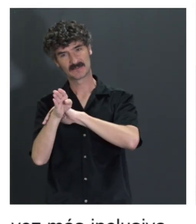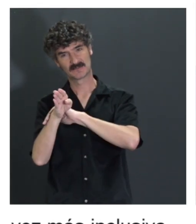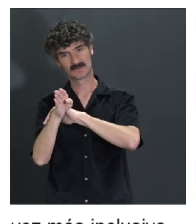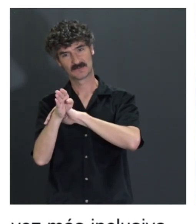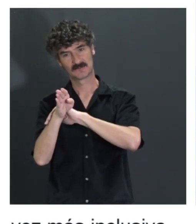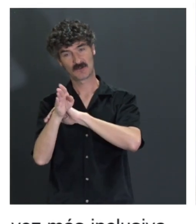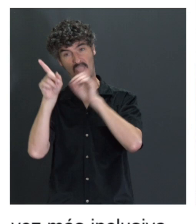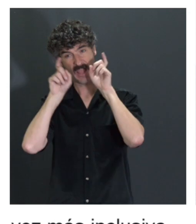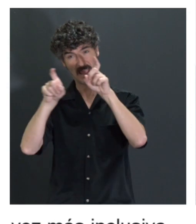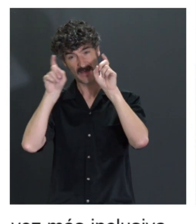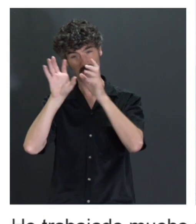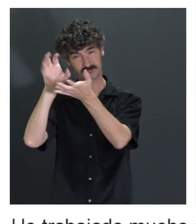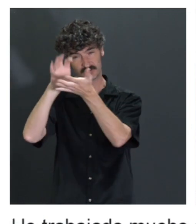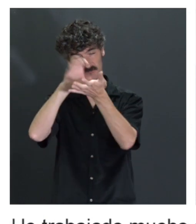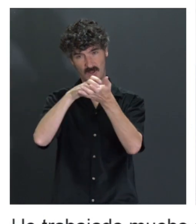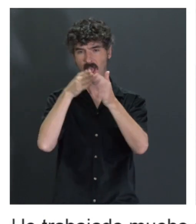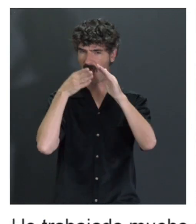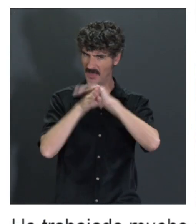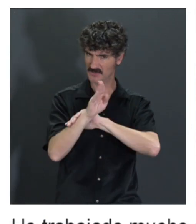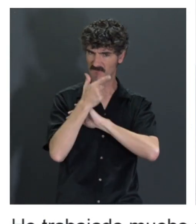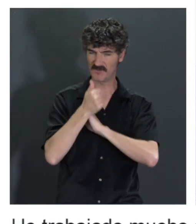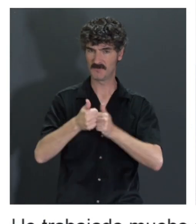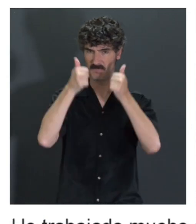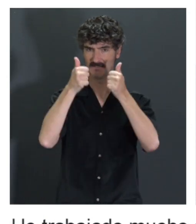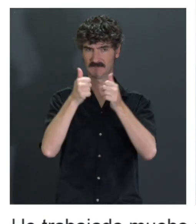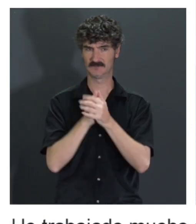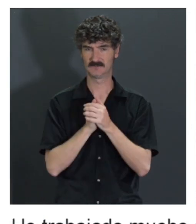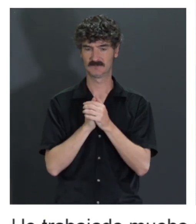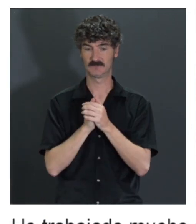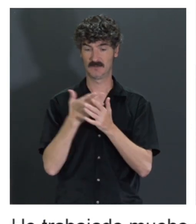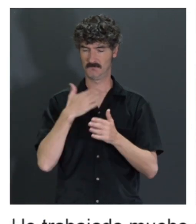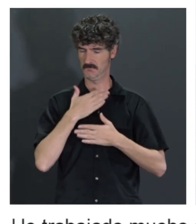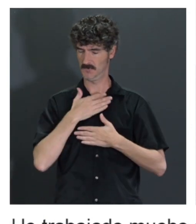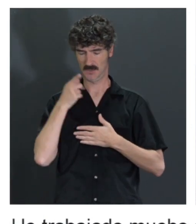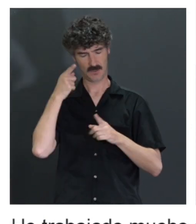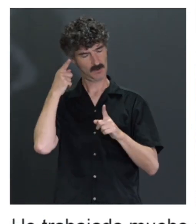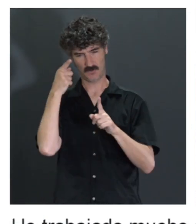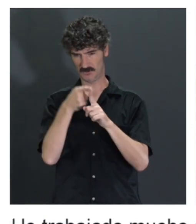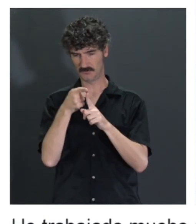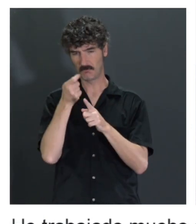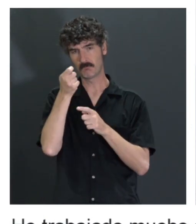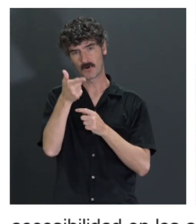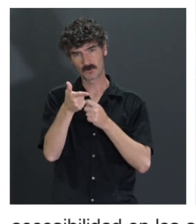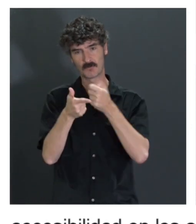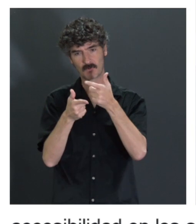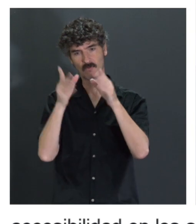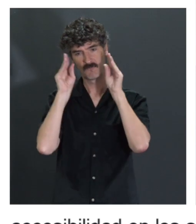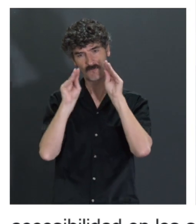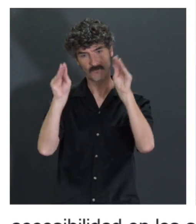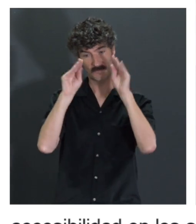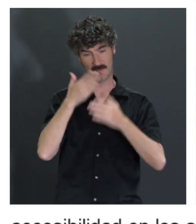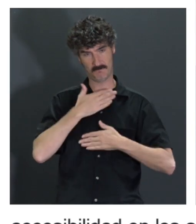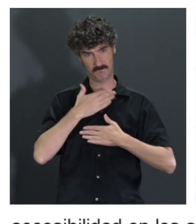educativos sea realmente accesible. Para mí quizás ese es mi objetivo, ir poco a poco formando a mis